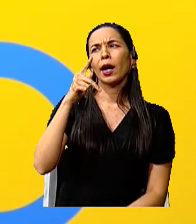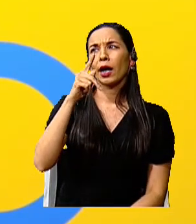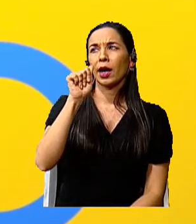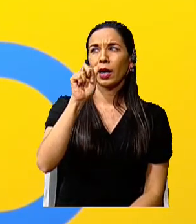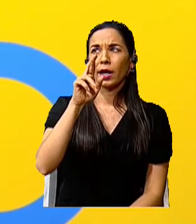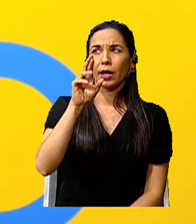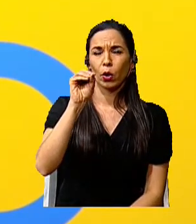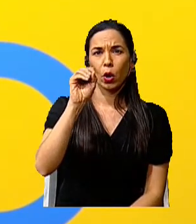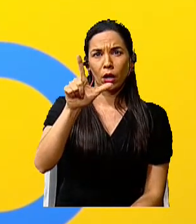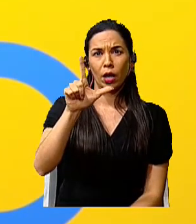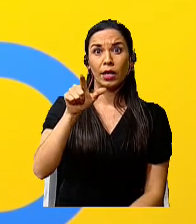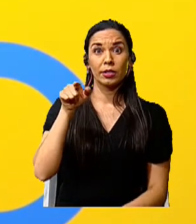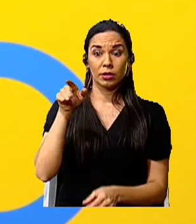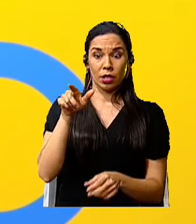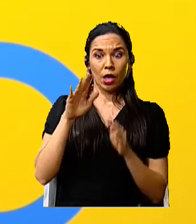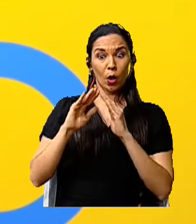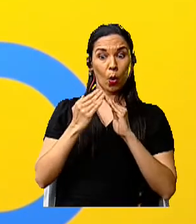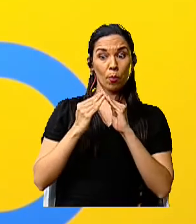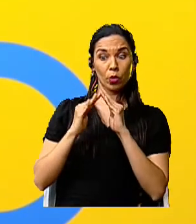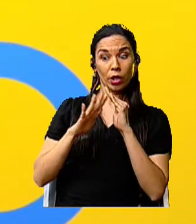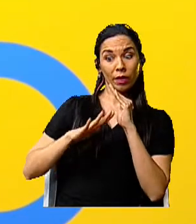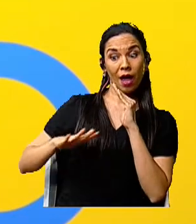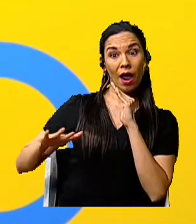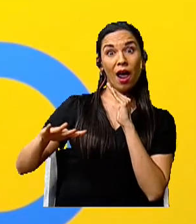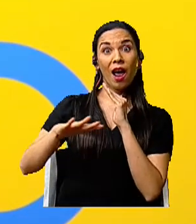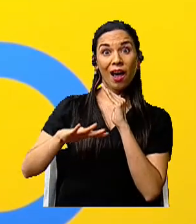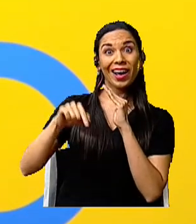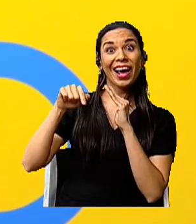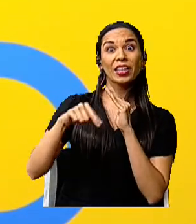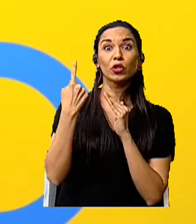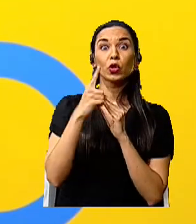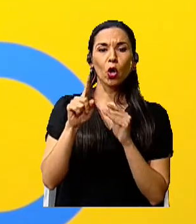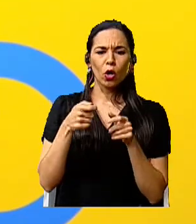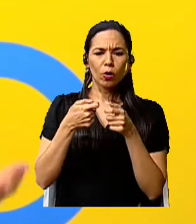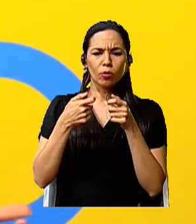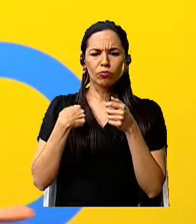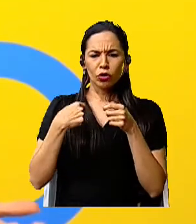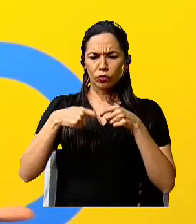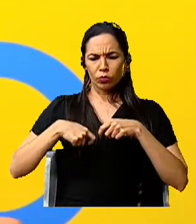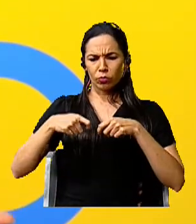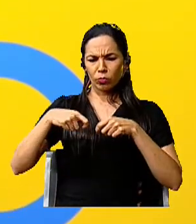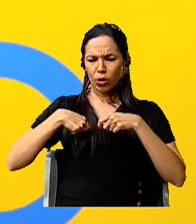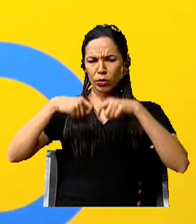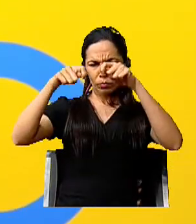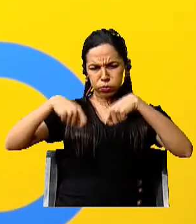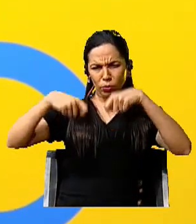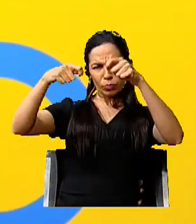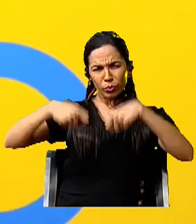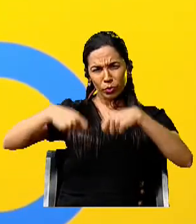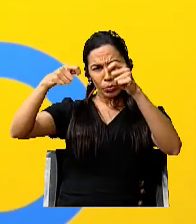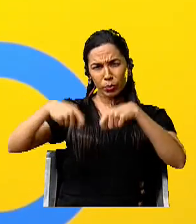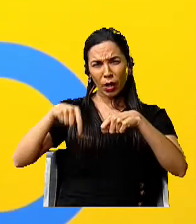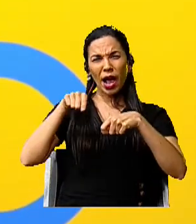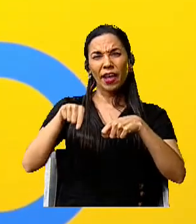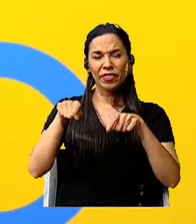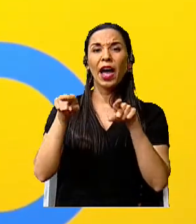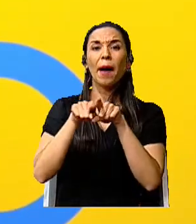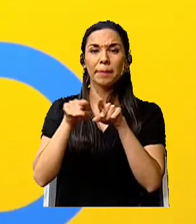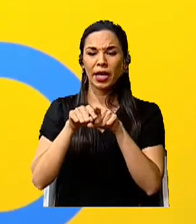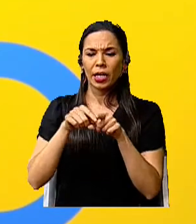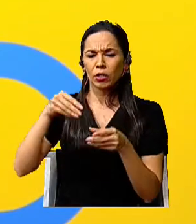su comunidad no solamente teje, sino que tiñe parte de estos